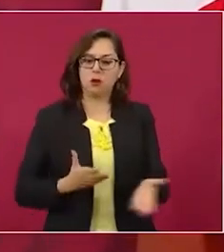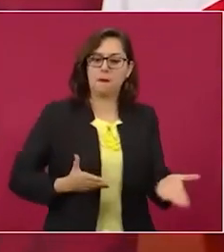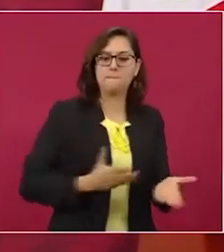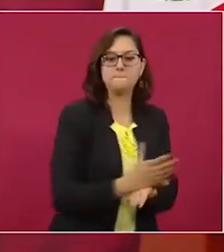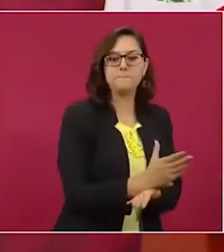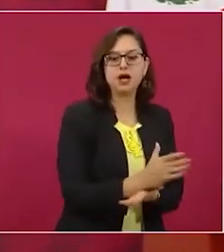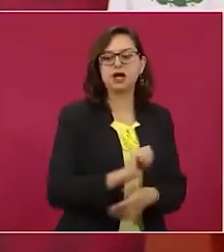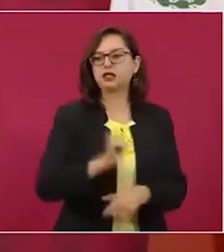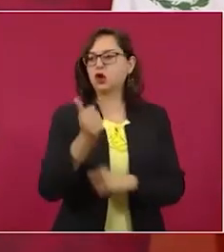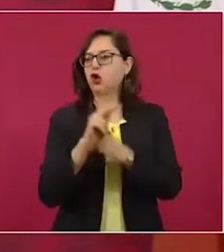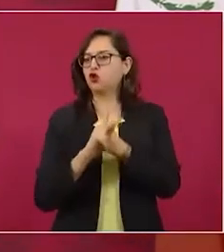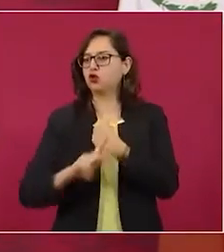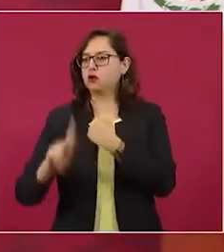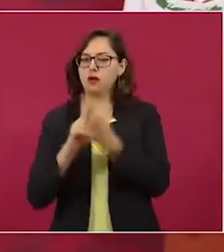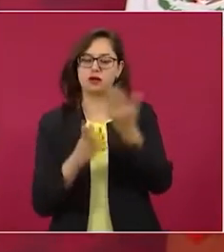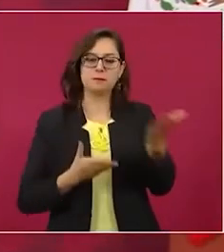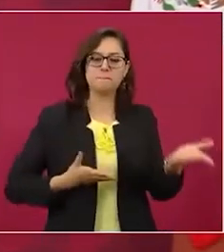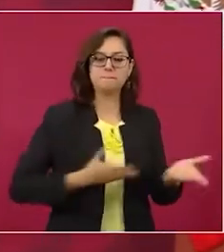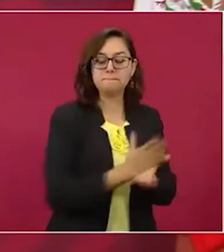países,